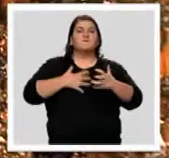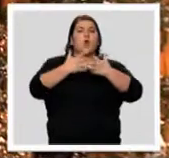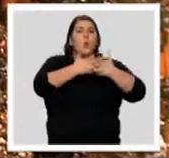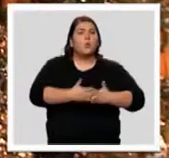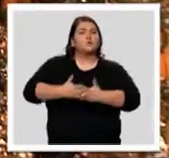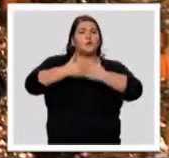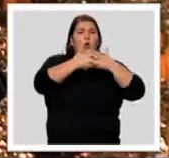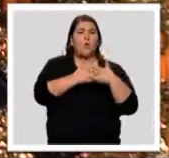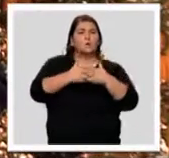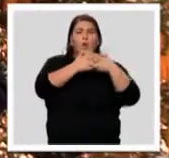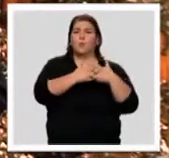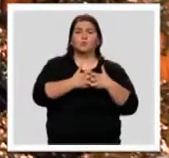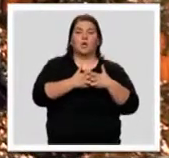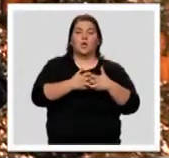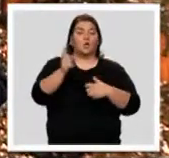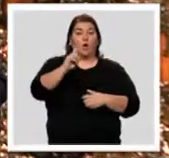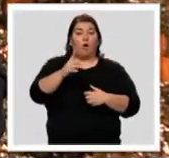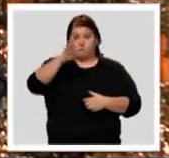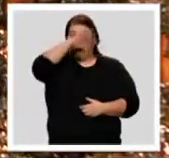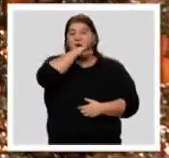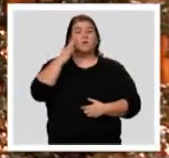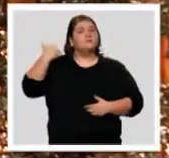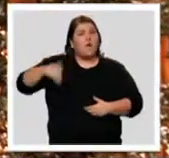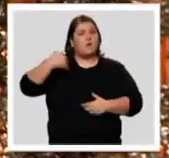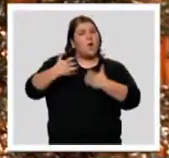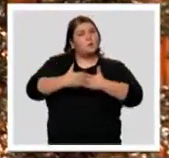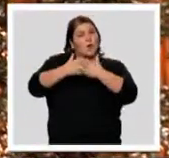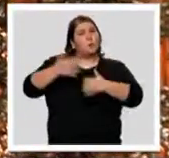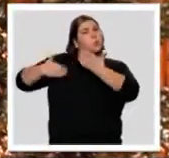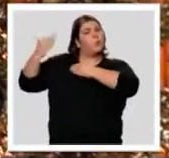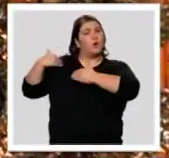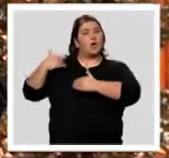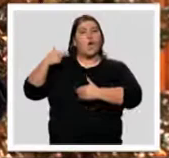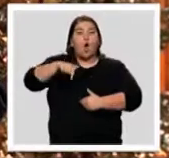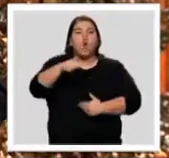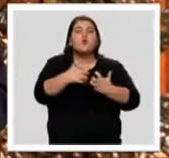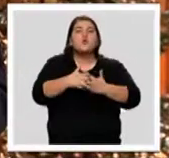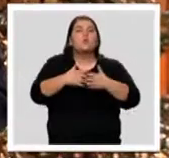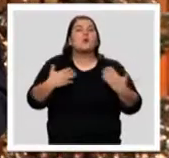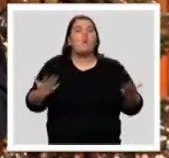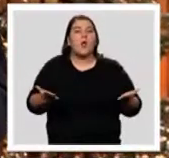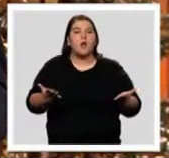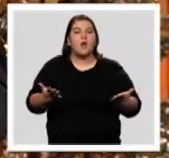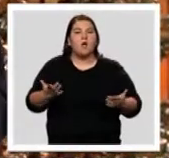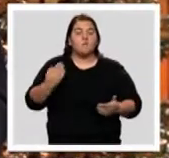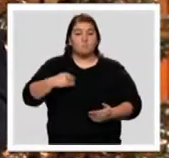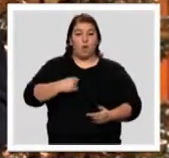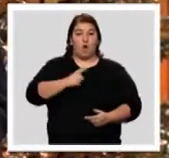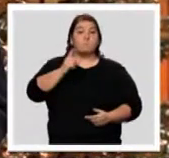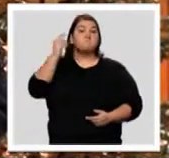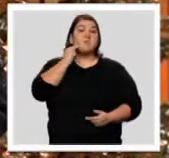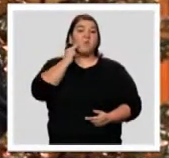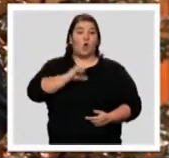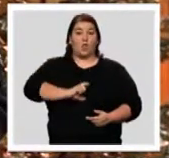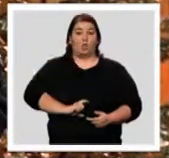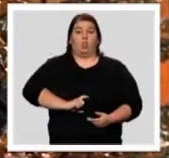que somos. Esa batalla ya la ganaron nuestros padres por nosotros. Hoy luchamos por vencer al miedo a ser más de lo que